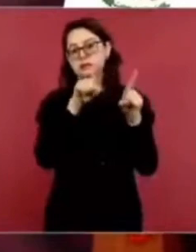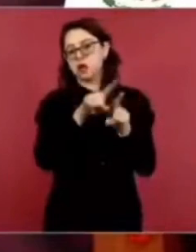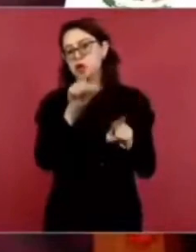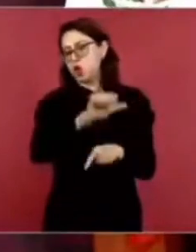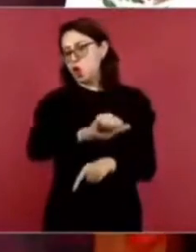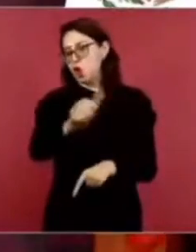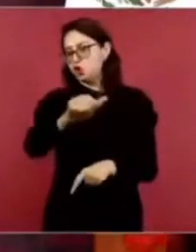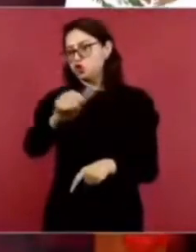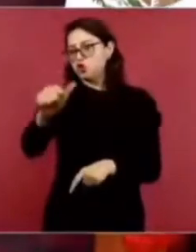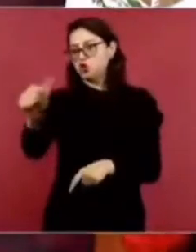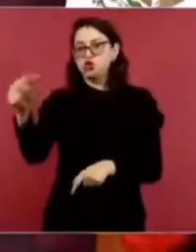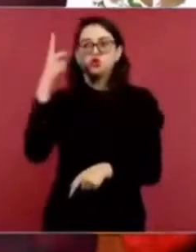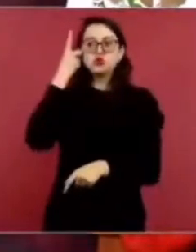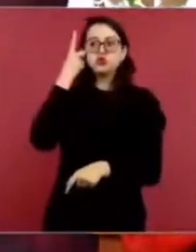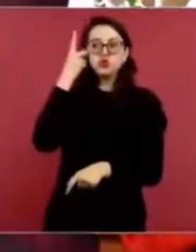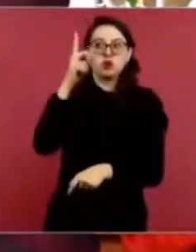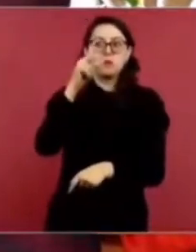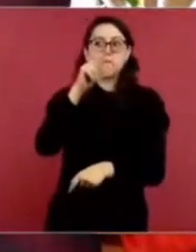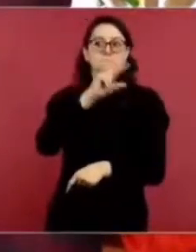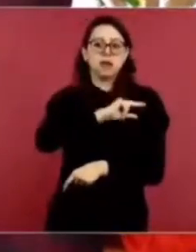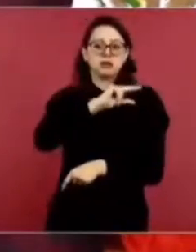propietarios de hospitales.